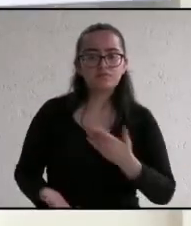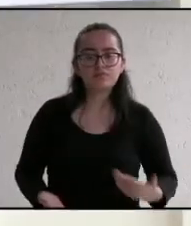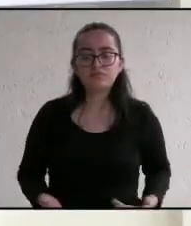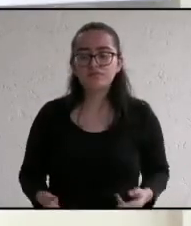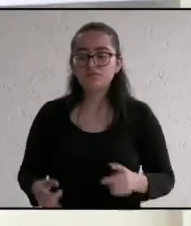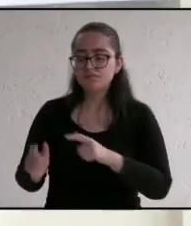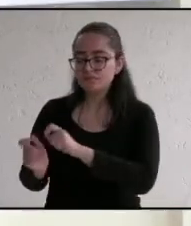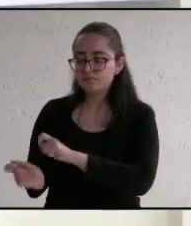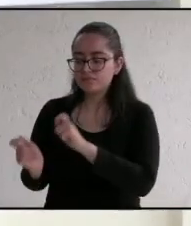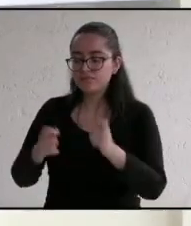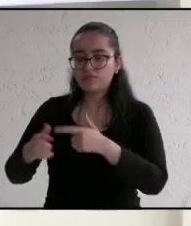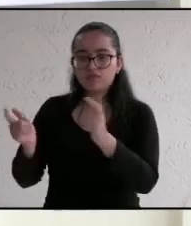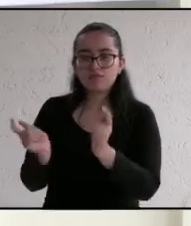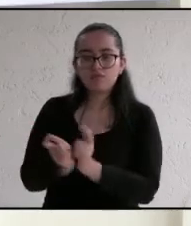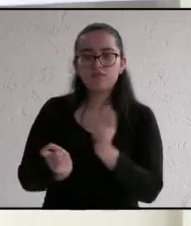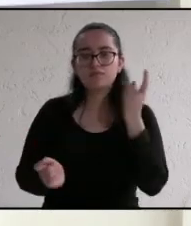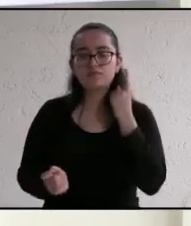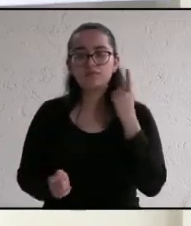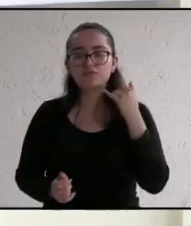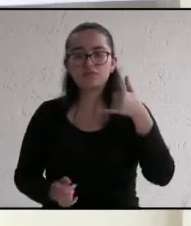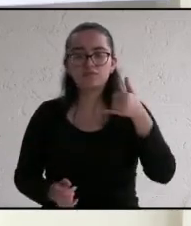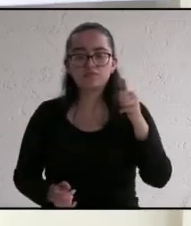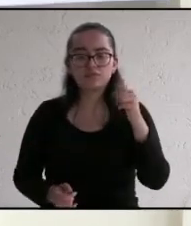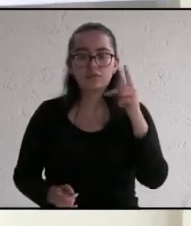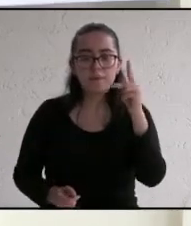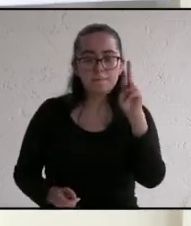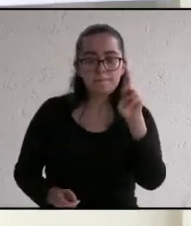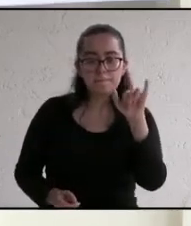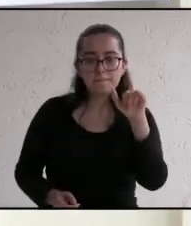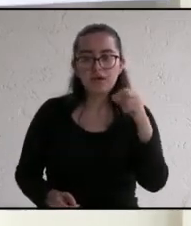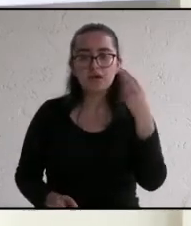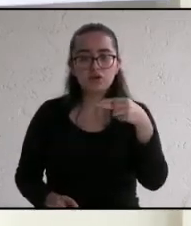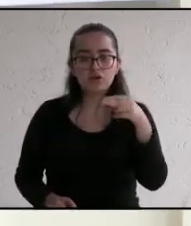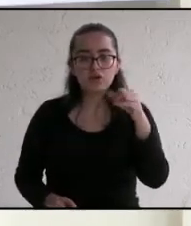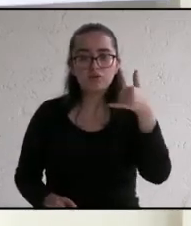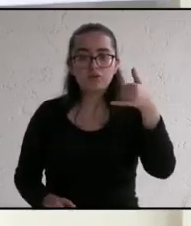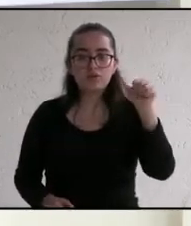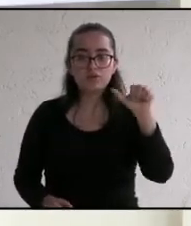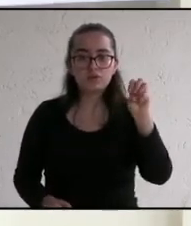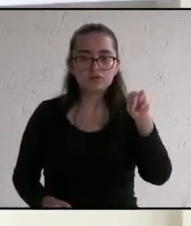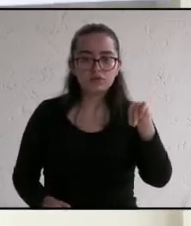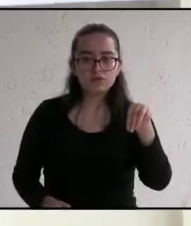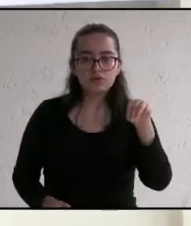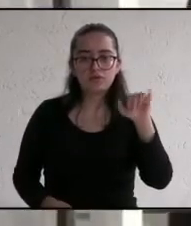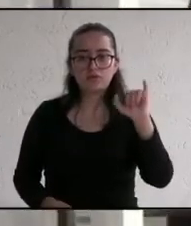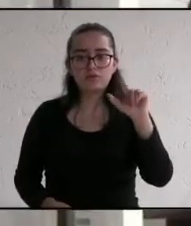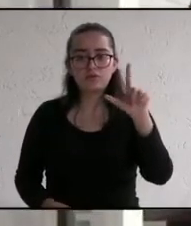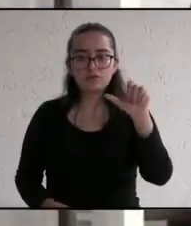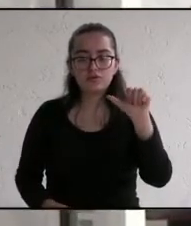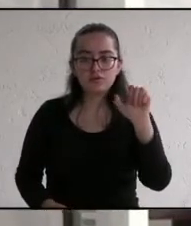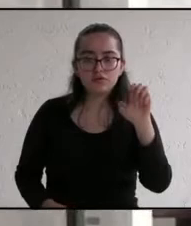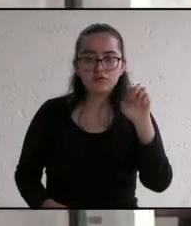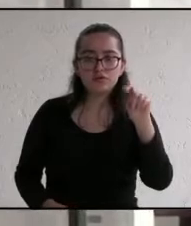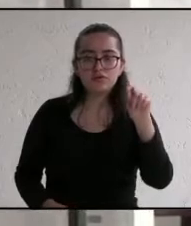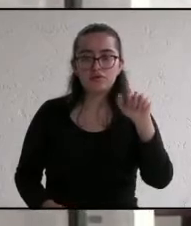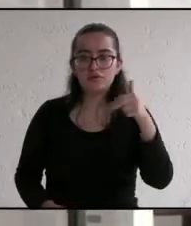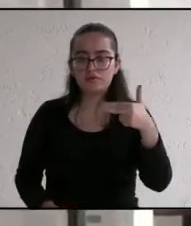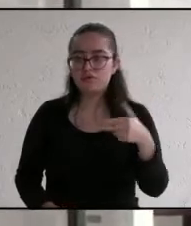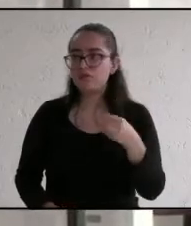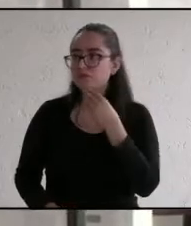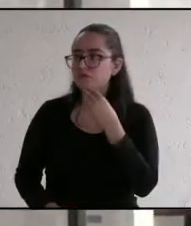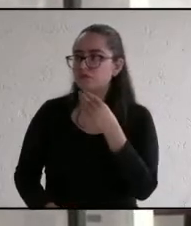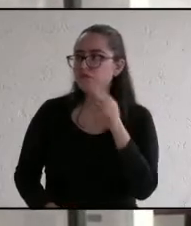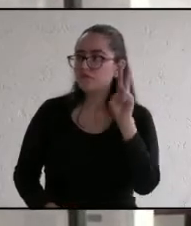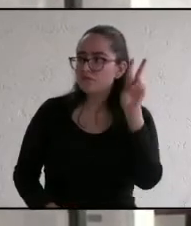toca el turno a la candidata del PRI Yamilet Fernández Utrera. Adelante candidata tiene 30 segundos. Gracias. Sí, es verdad no nos